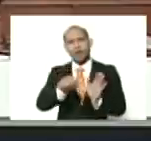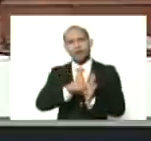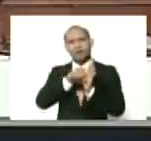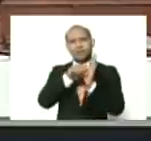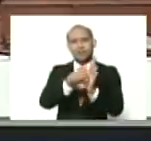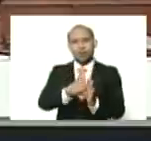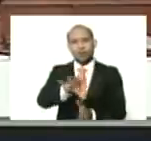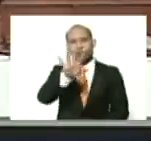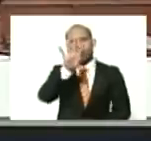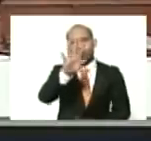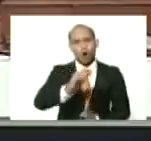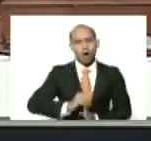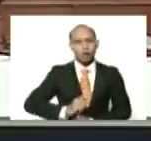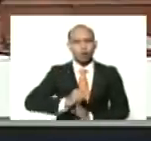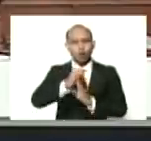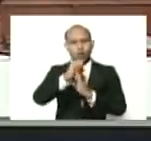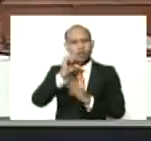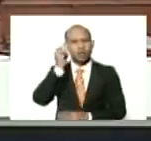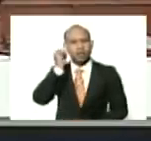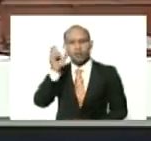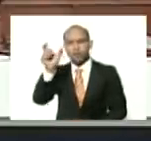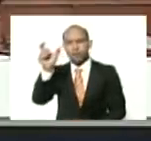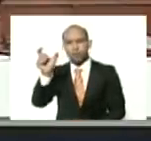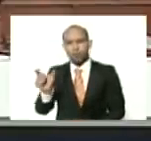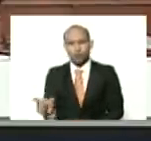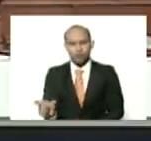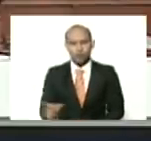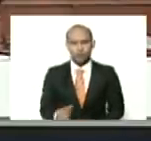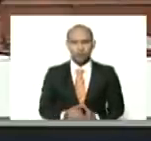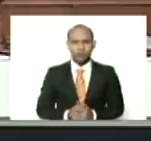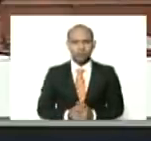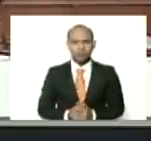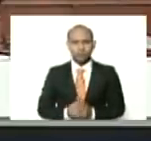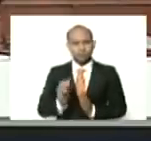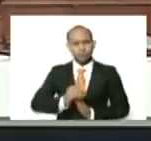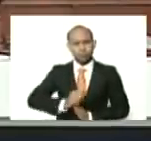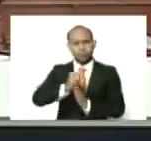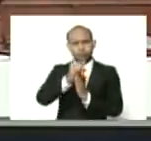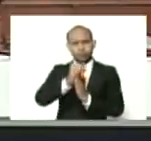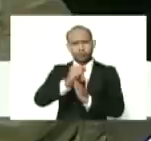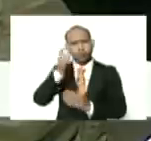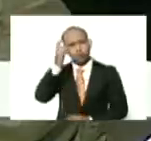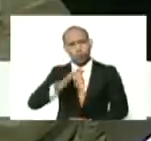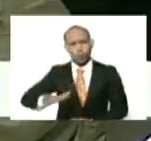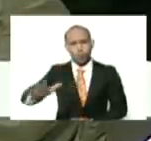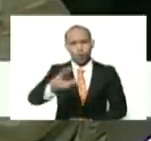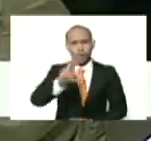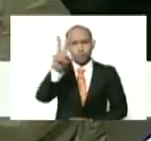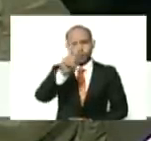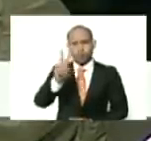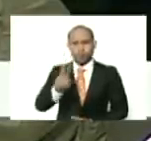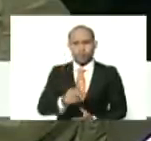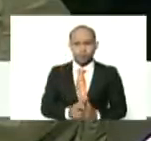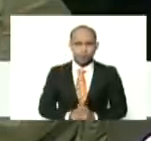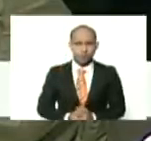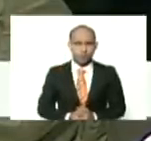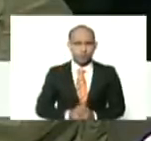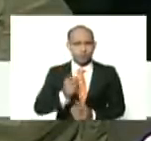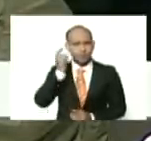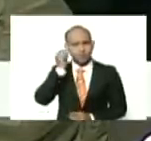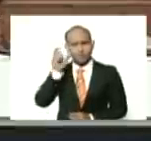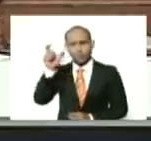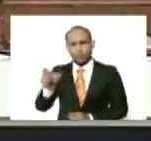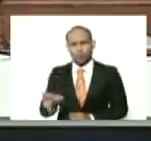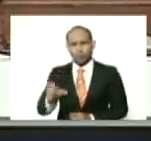de cuatro heroínas, mujeres héroes, del pueblo de Venezuela, Eulalia Ramos